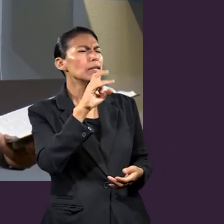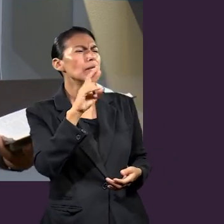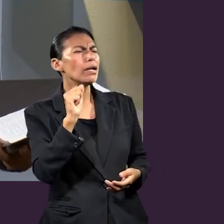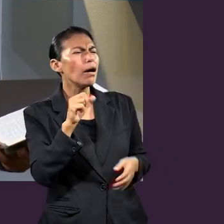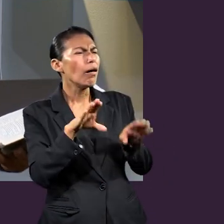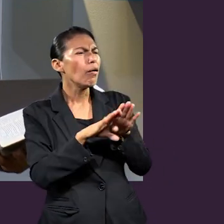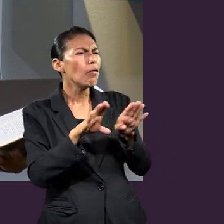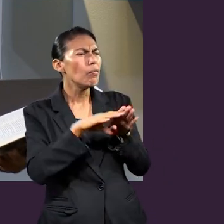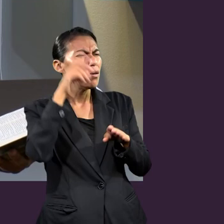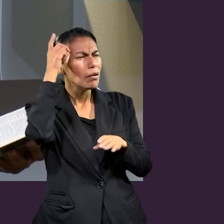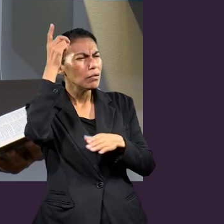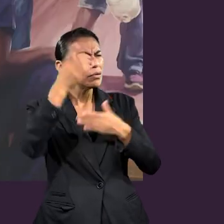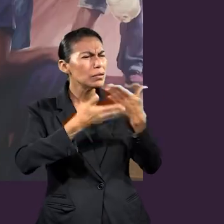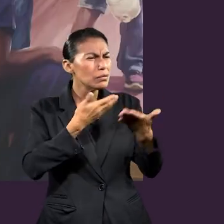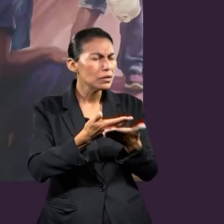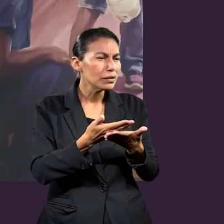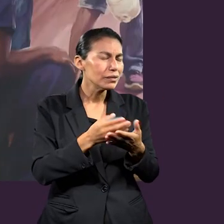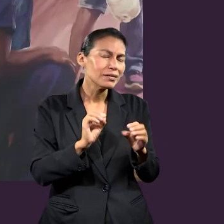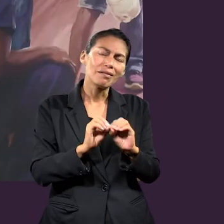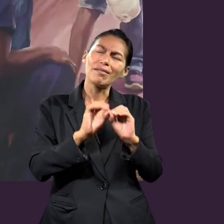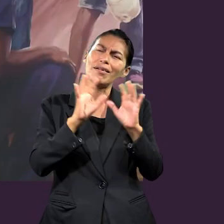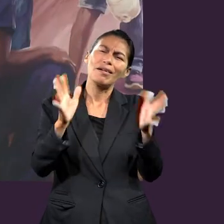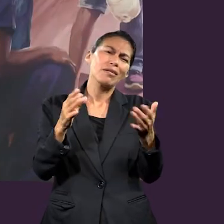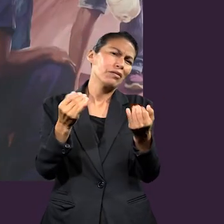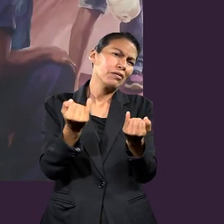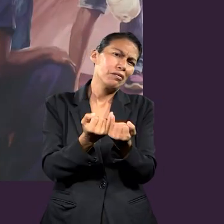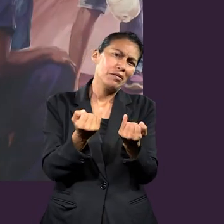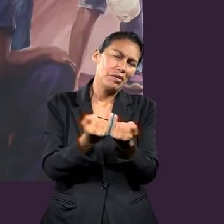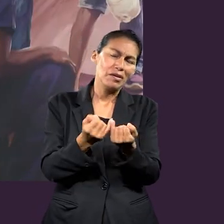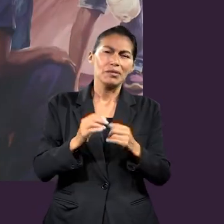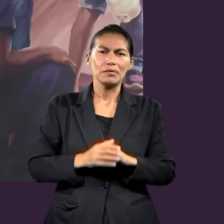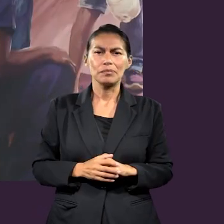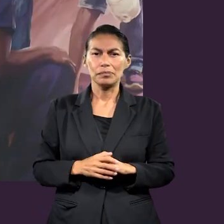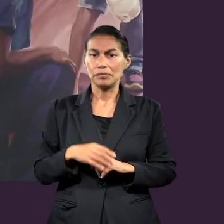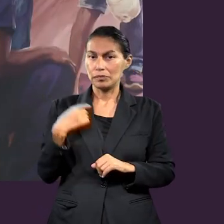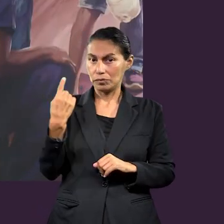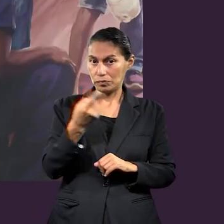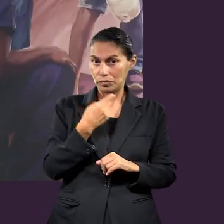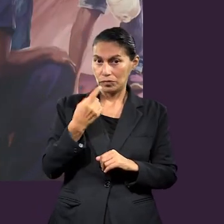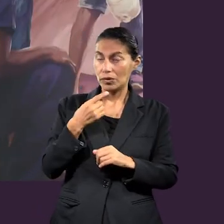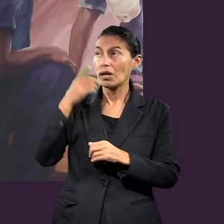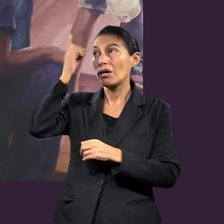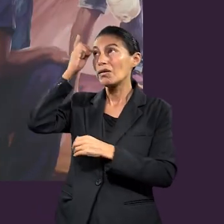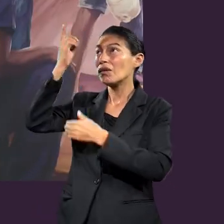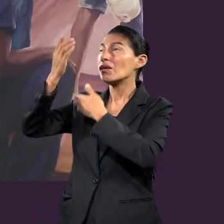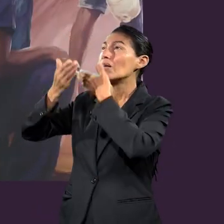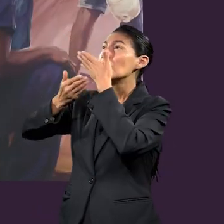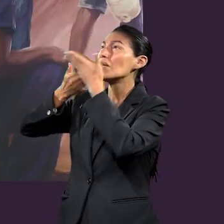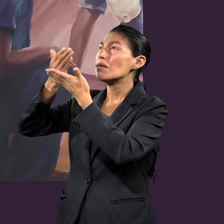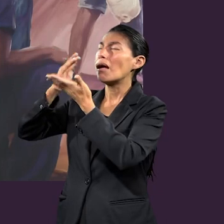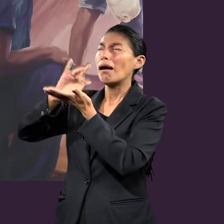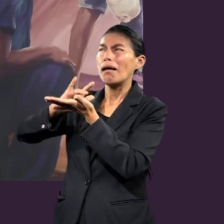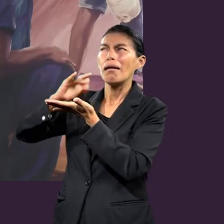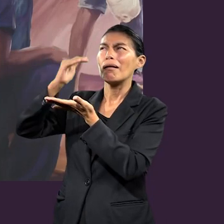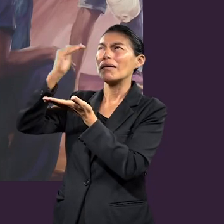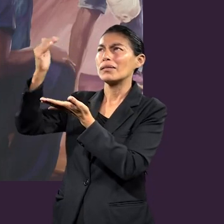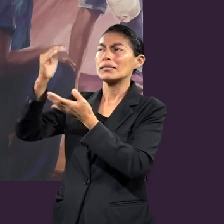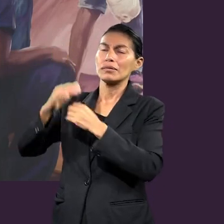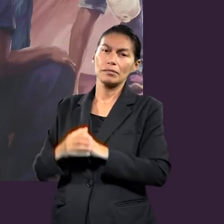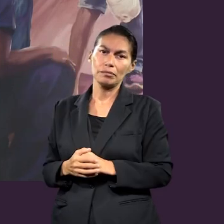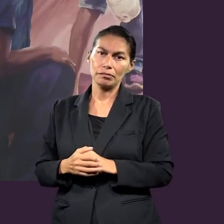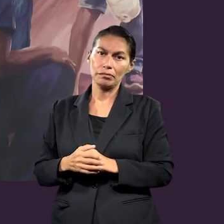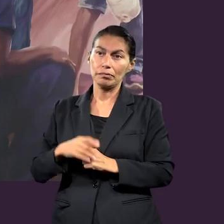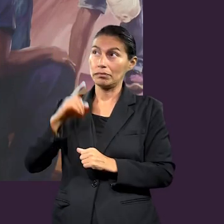¿cómo debo servirle yo a Él? Claro, de la misma manera. Hay que servir a Dios con gratitud, ¿verdad? O sea,